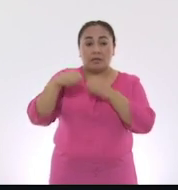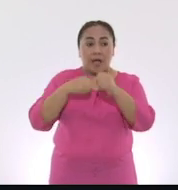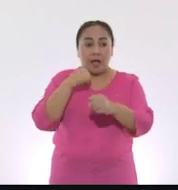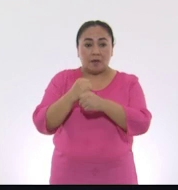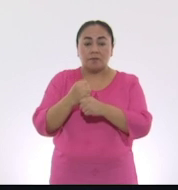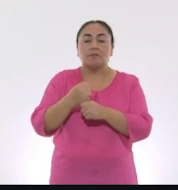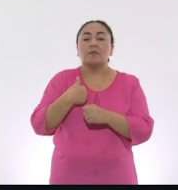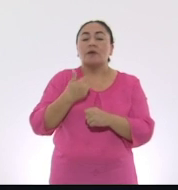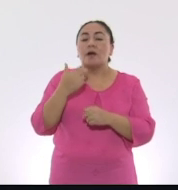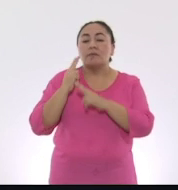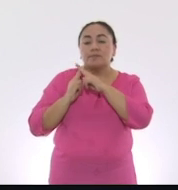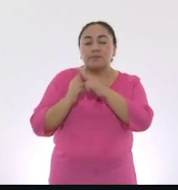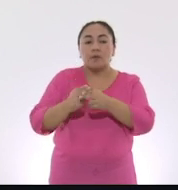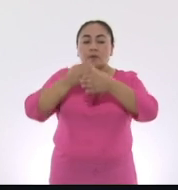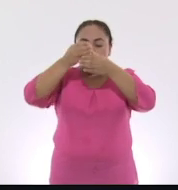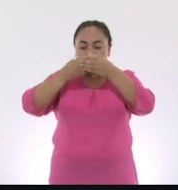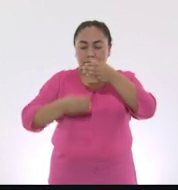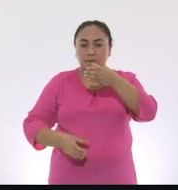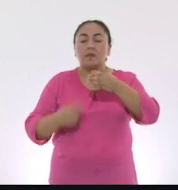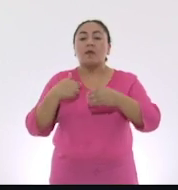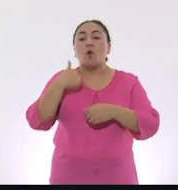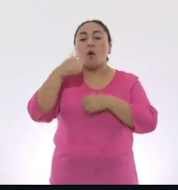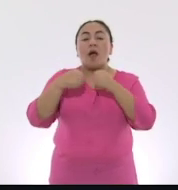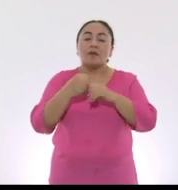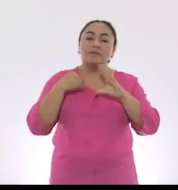y tengo 4 años como docente.